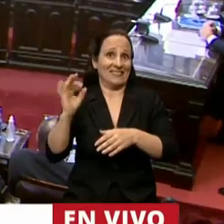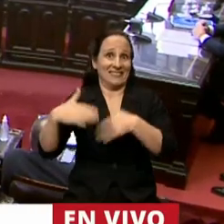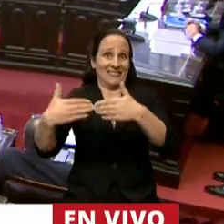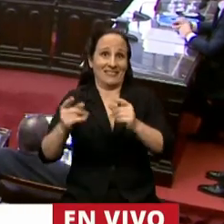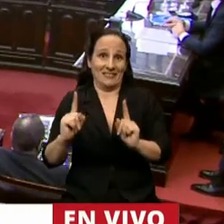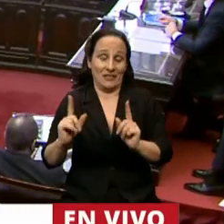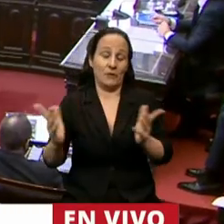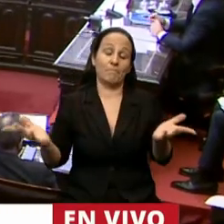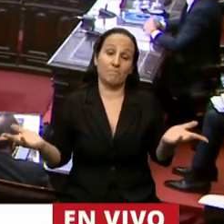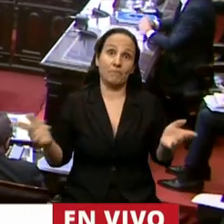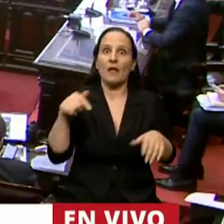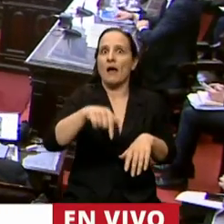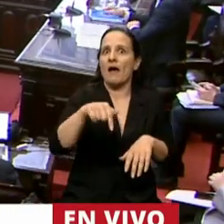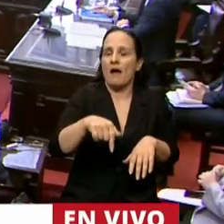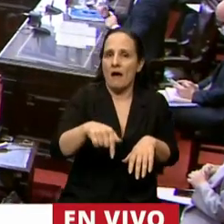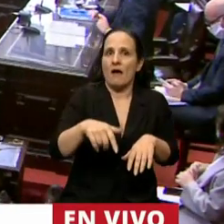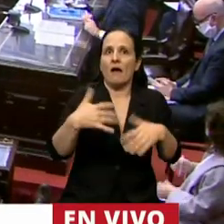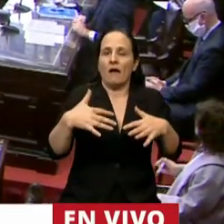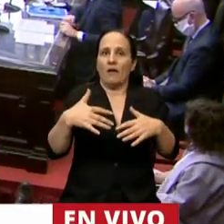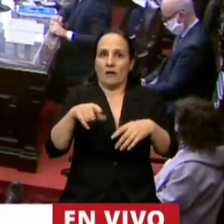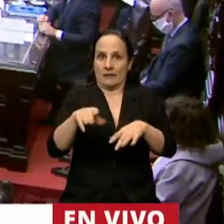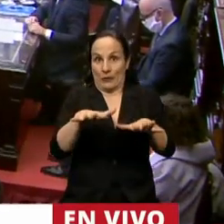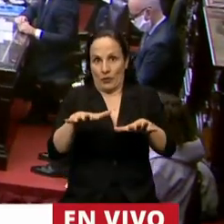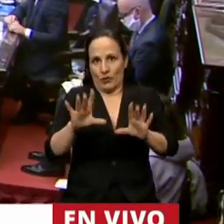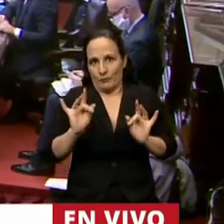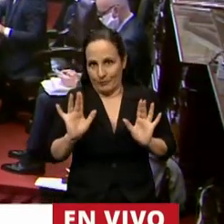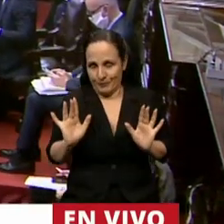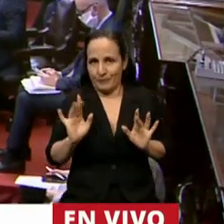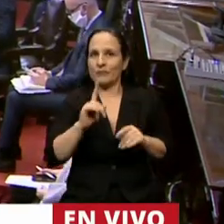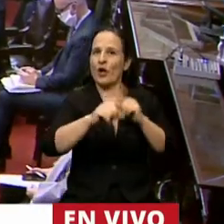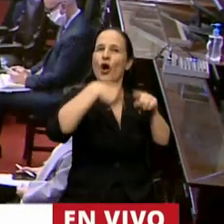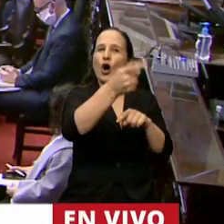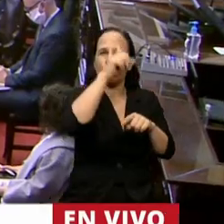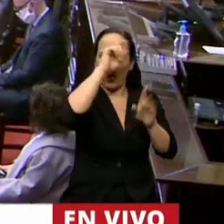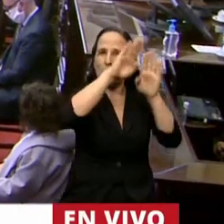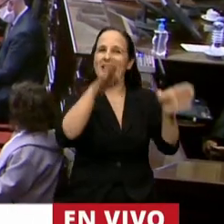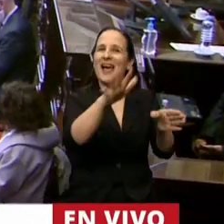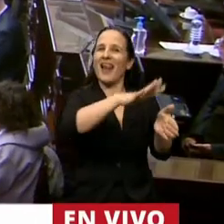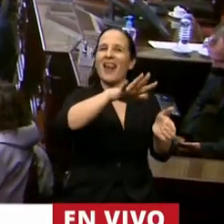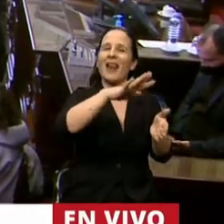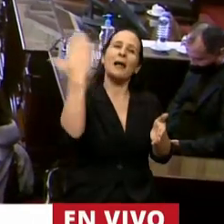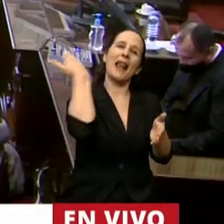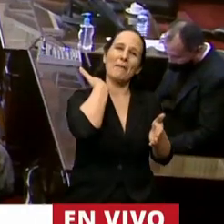También en estas circunstancias hay otro hospital en el municipio de La Matanza